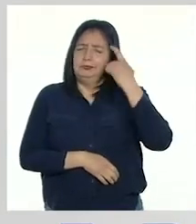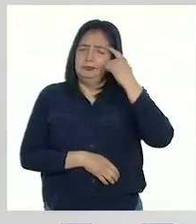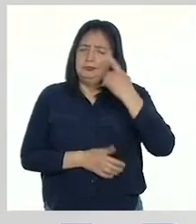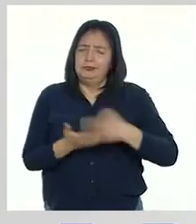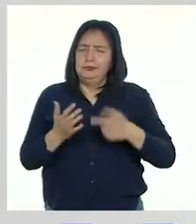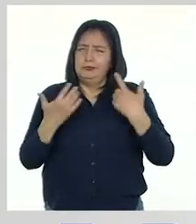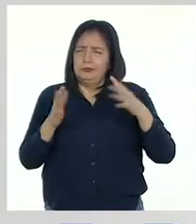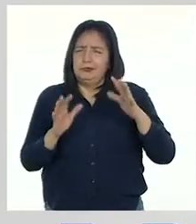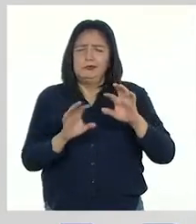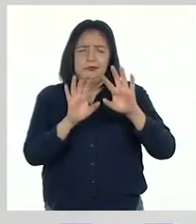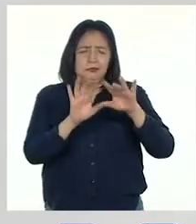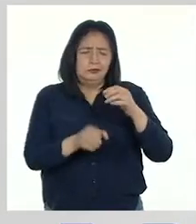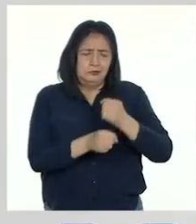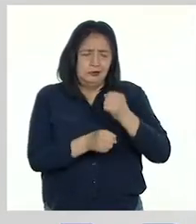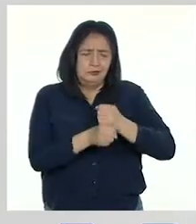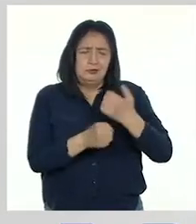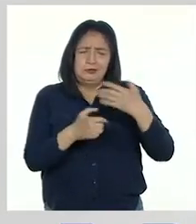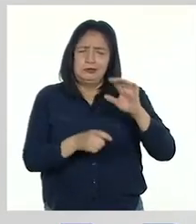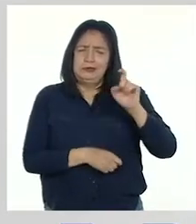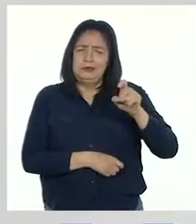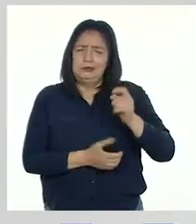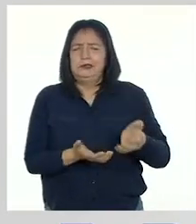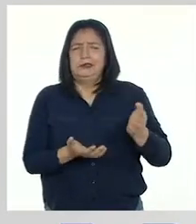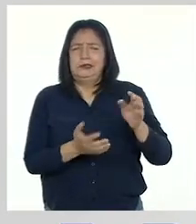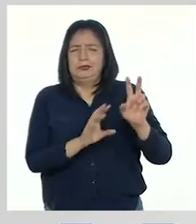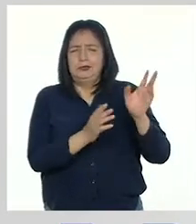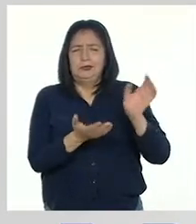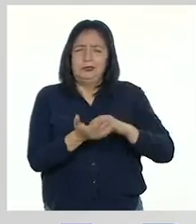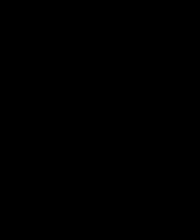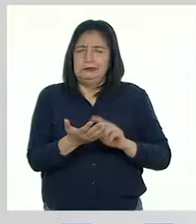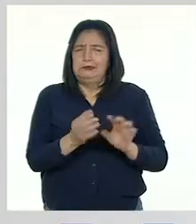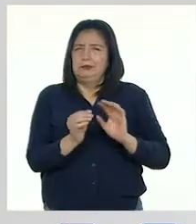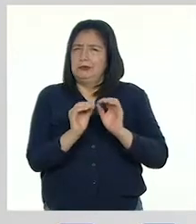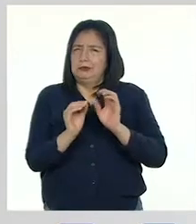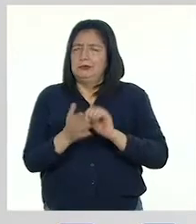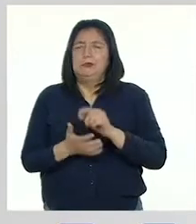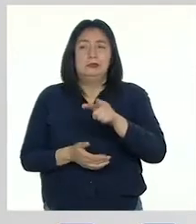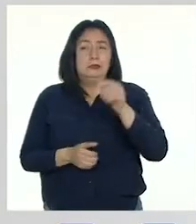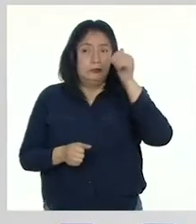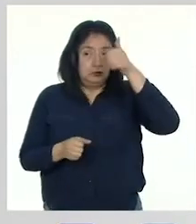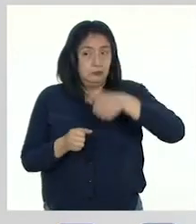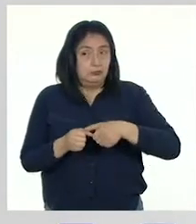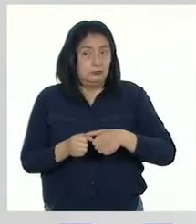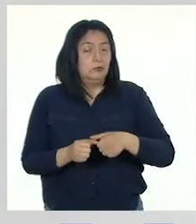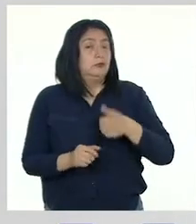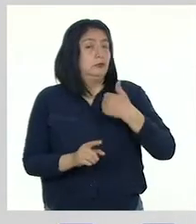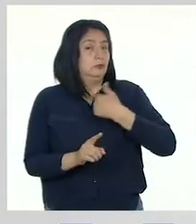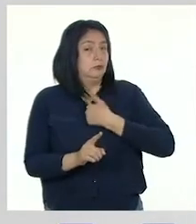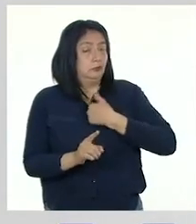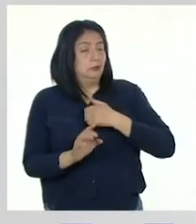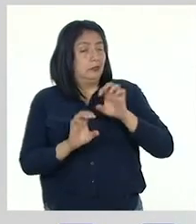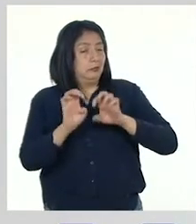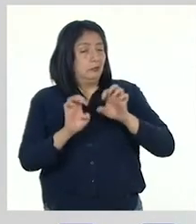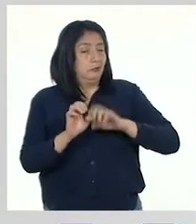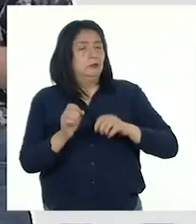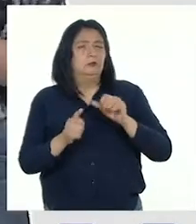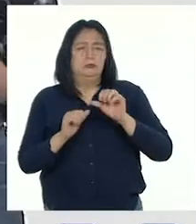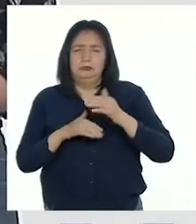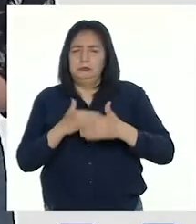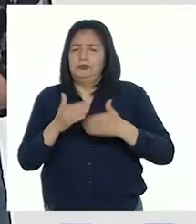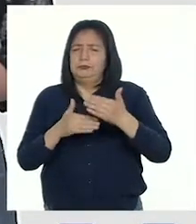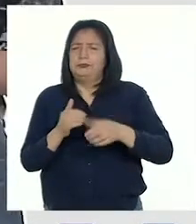productos que consideres que necesiten de una revisión. La autoevaluación es un proceso constante.